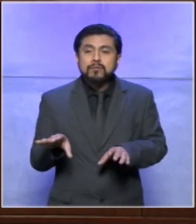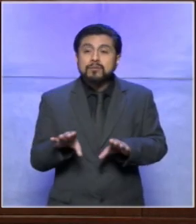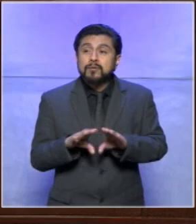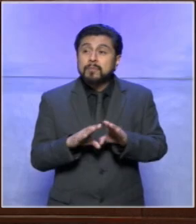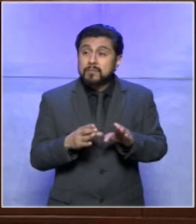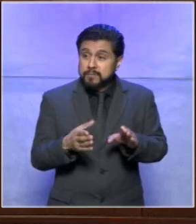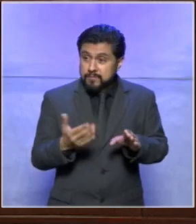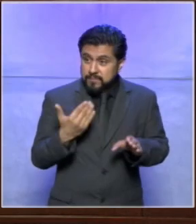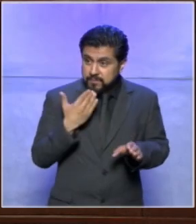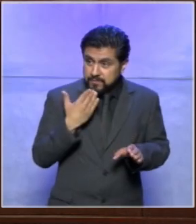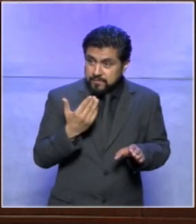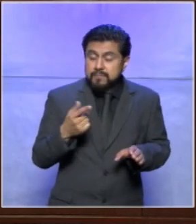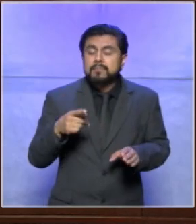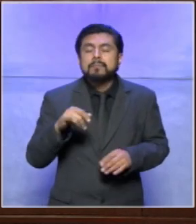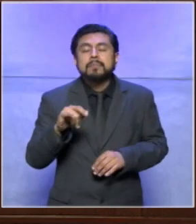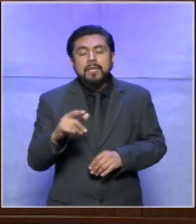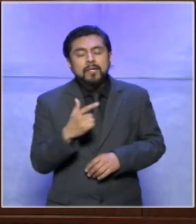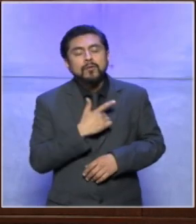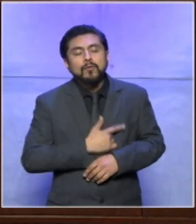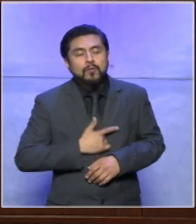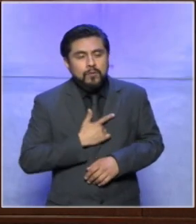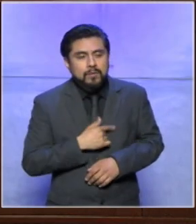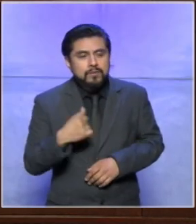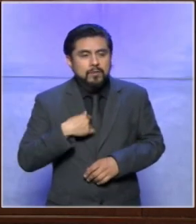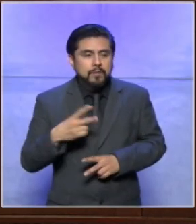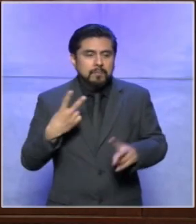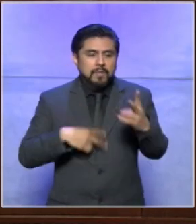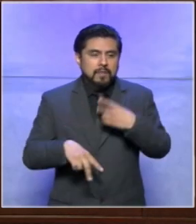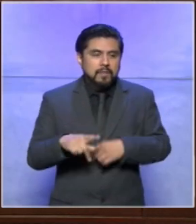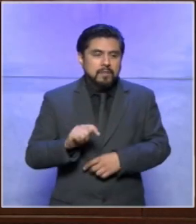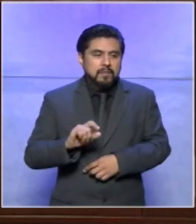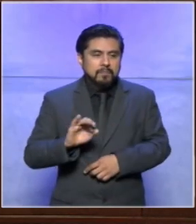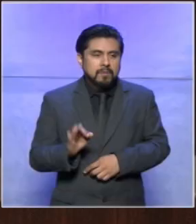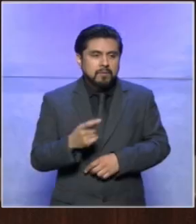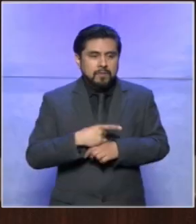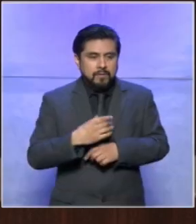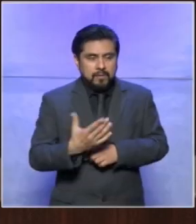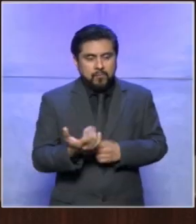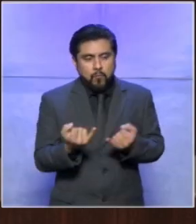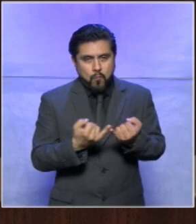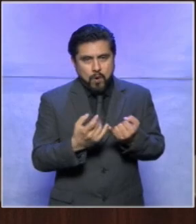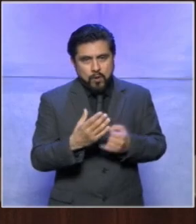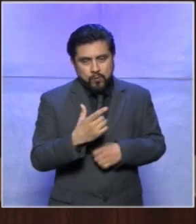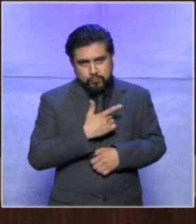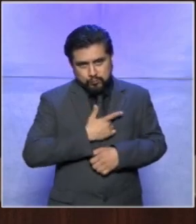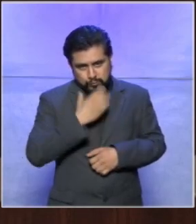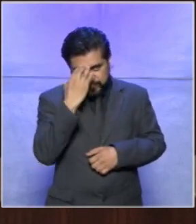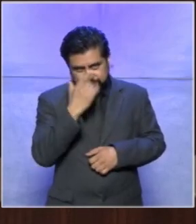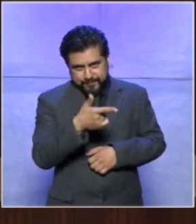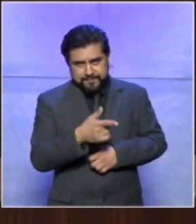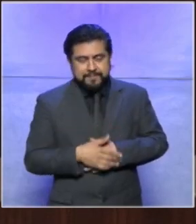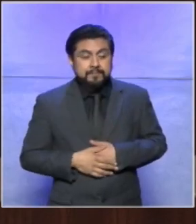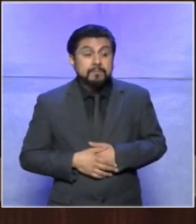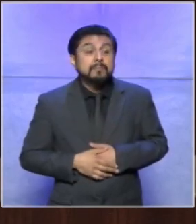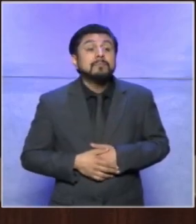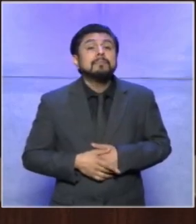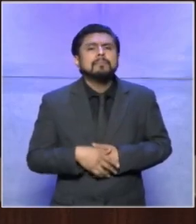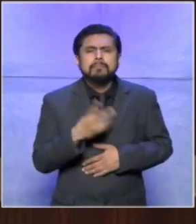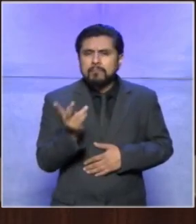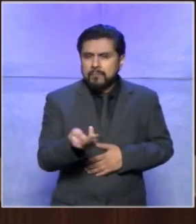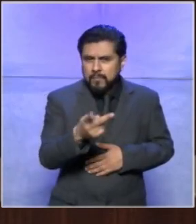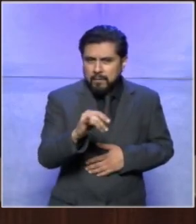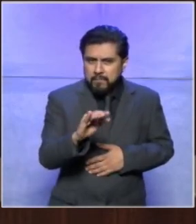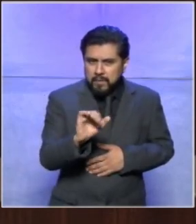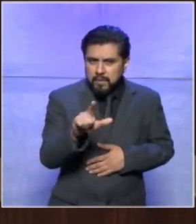estás cuéntanos muy bien lucy es un gusto poder estar aquí en el tribunal electoral y es un gusto conocerte muchas gracias igualmente miguel dime una cosa te